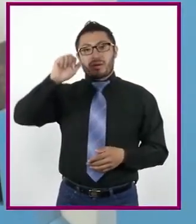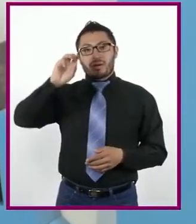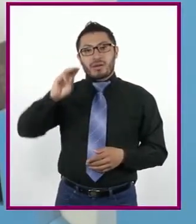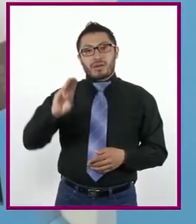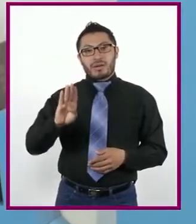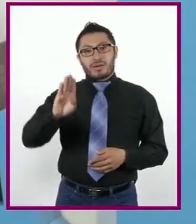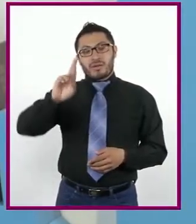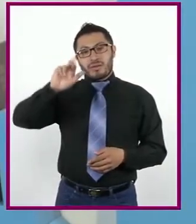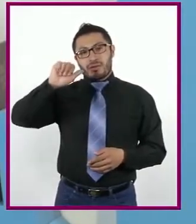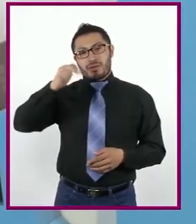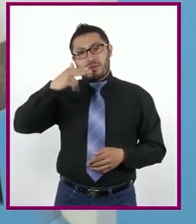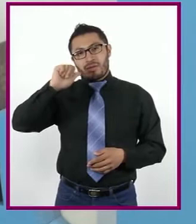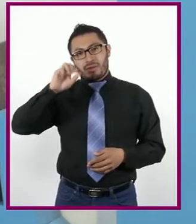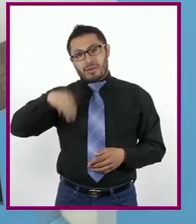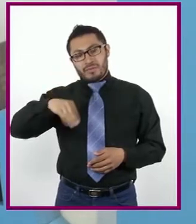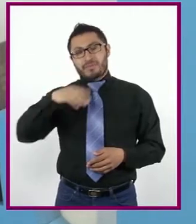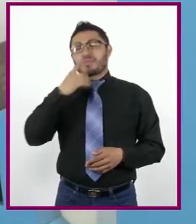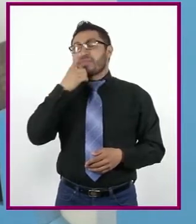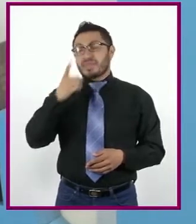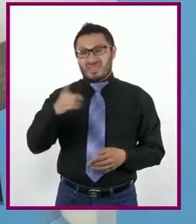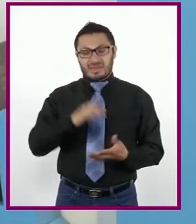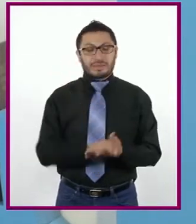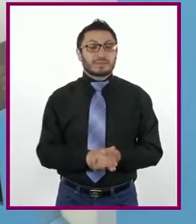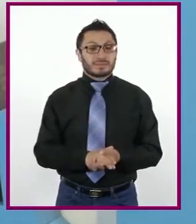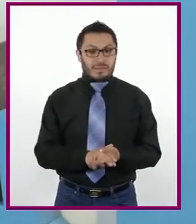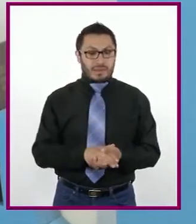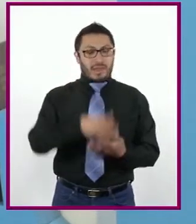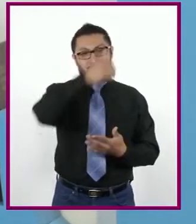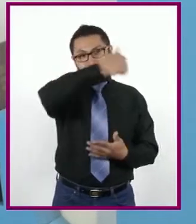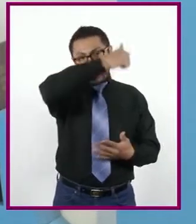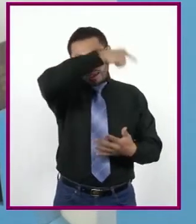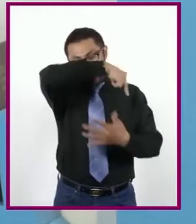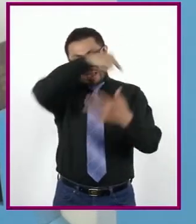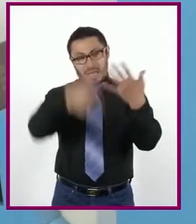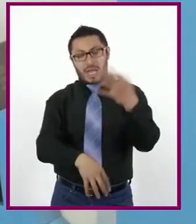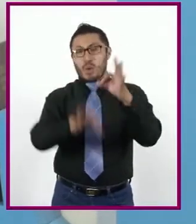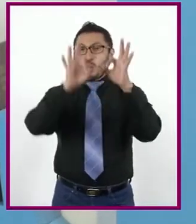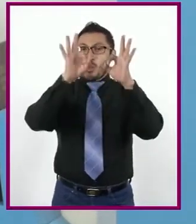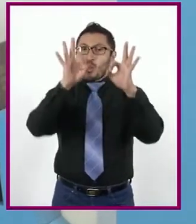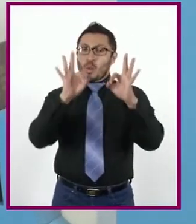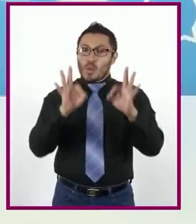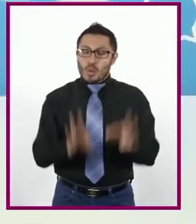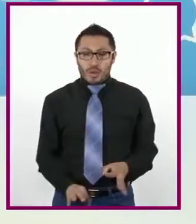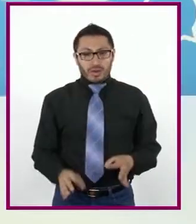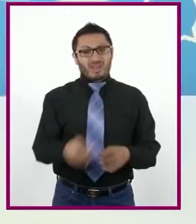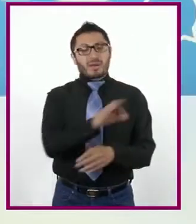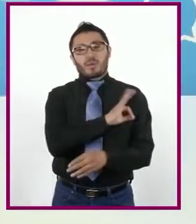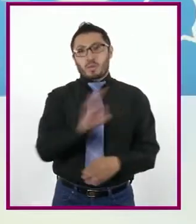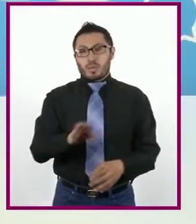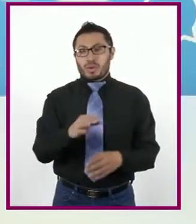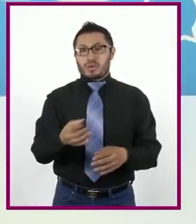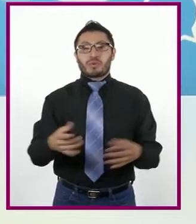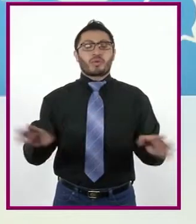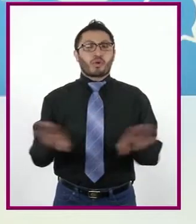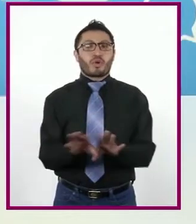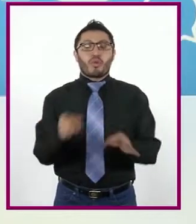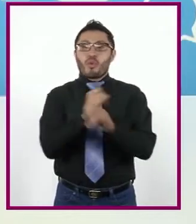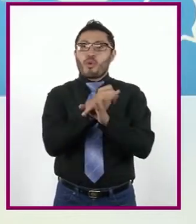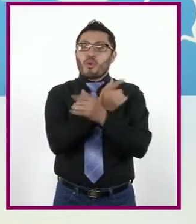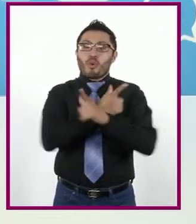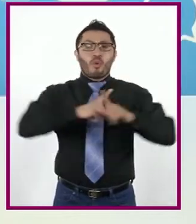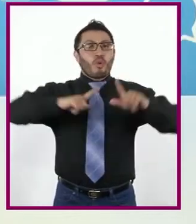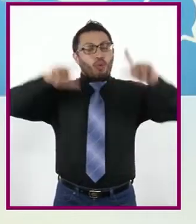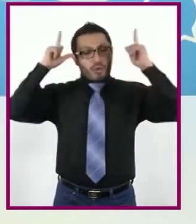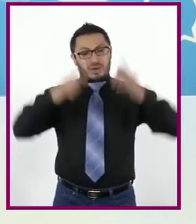satisfacción de cada una de ellas lleva al ser humano a alcanzar la autorrealización. Entonces, todos los seres humanos